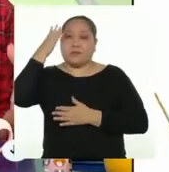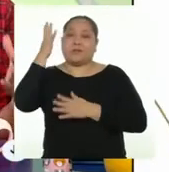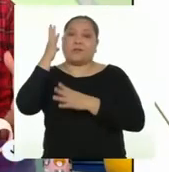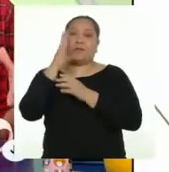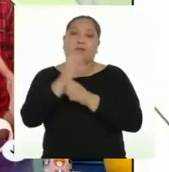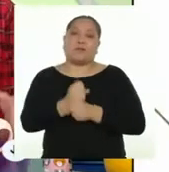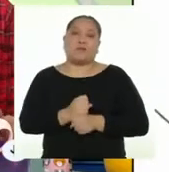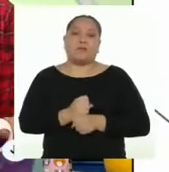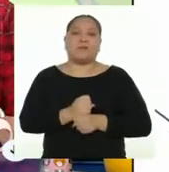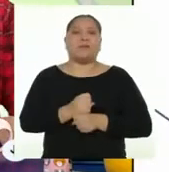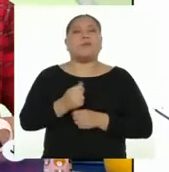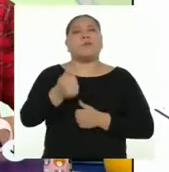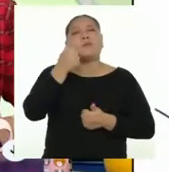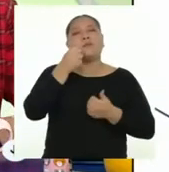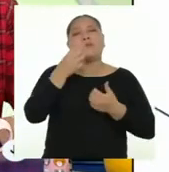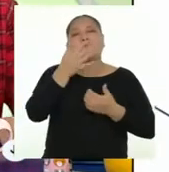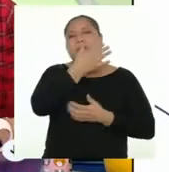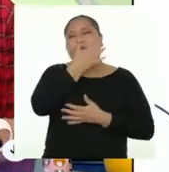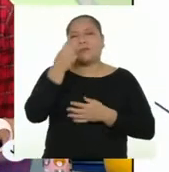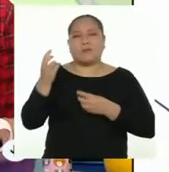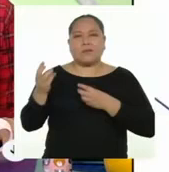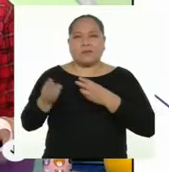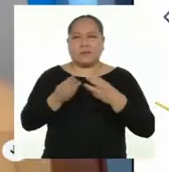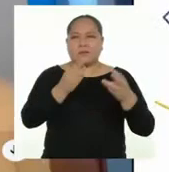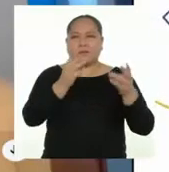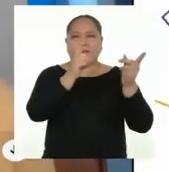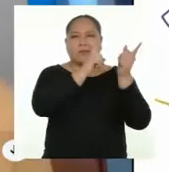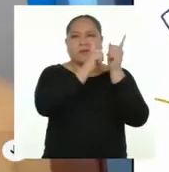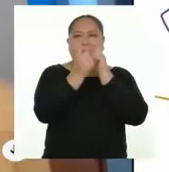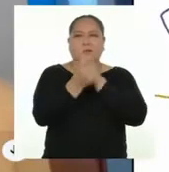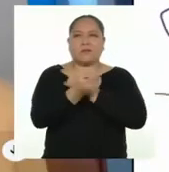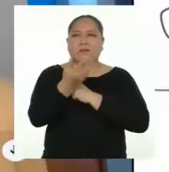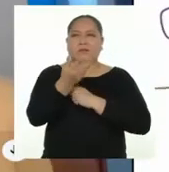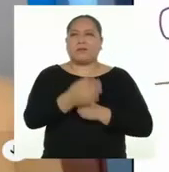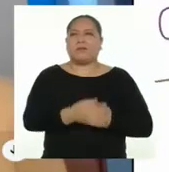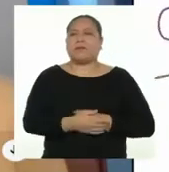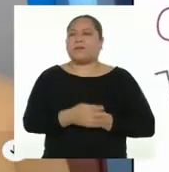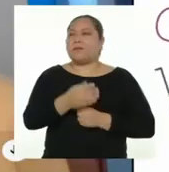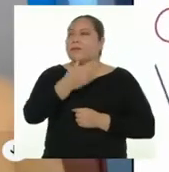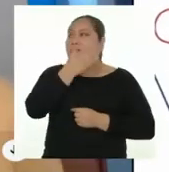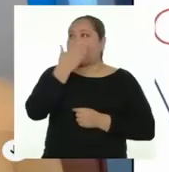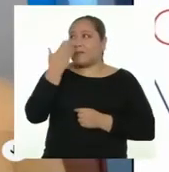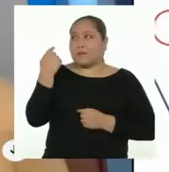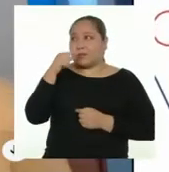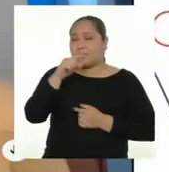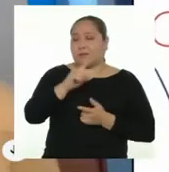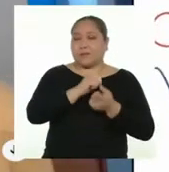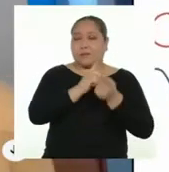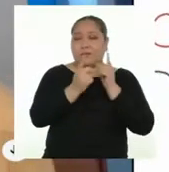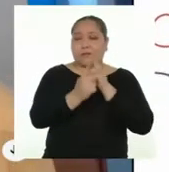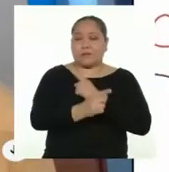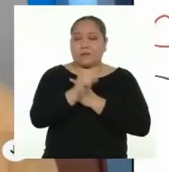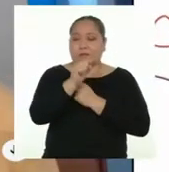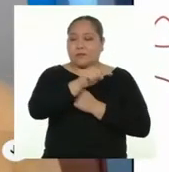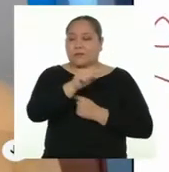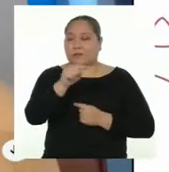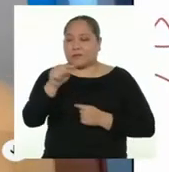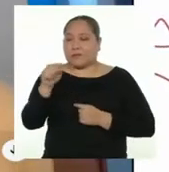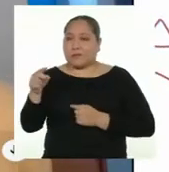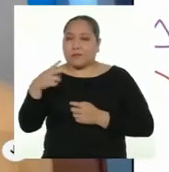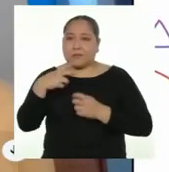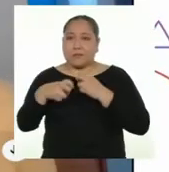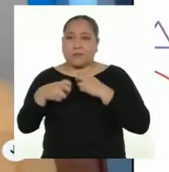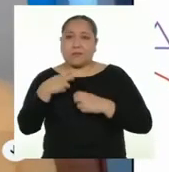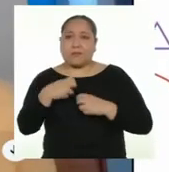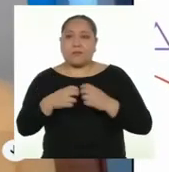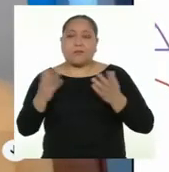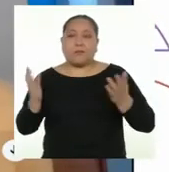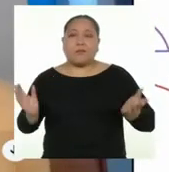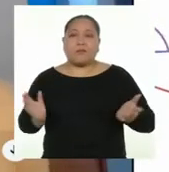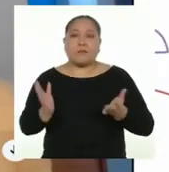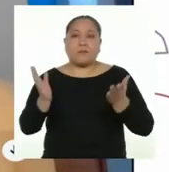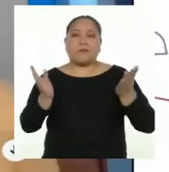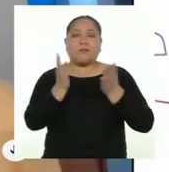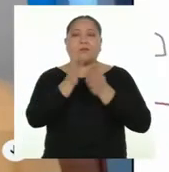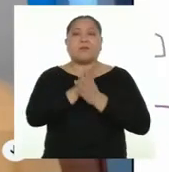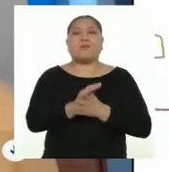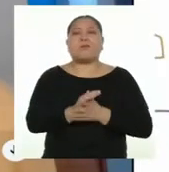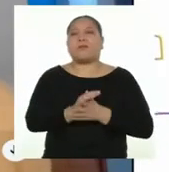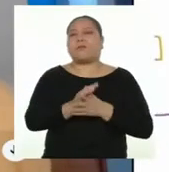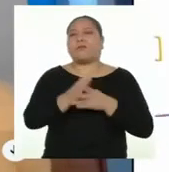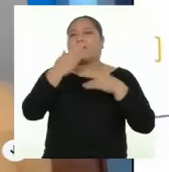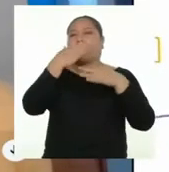¿Cuál es la mejor manera de cambiar estas situaciones? La mejor manera de cambiar estas situaciones es generando